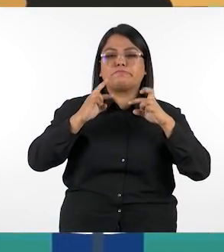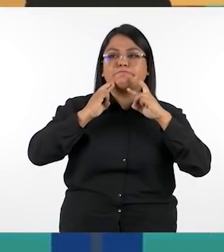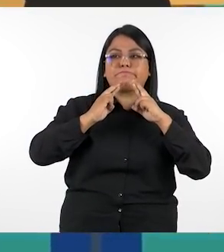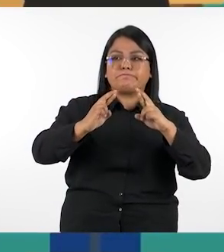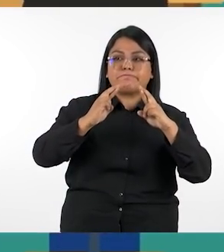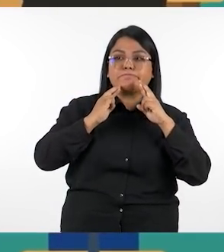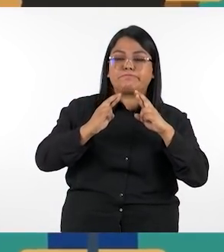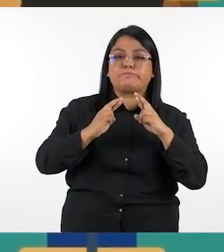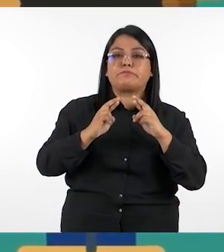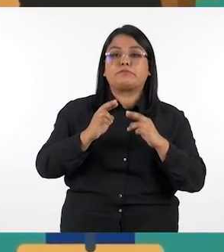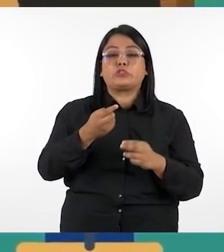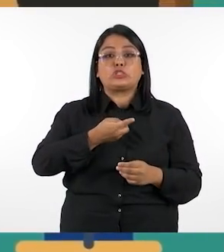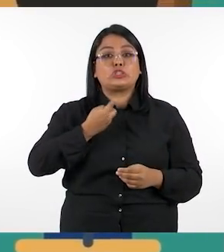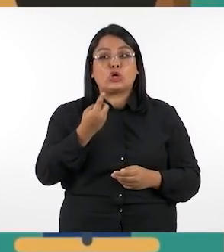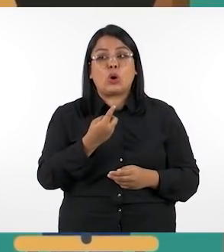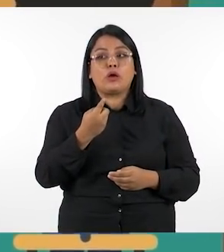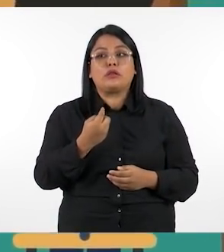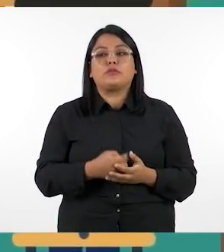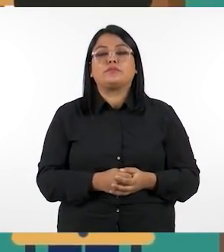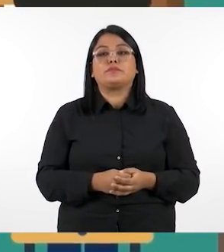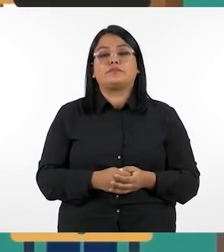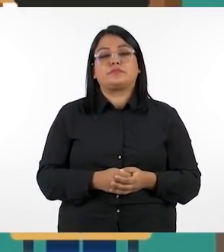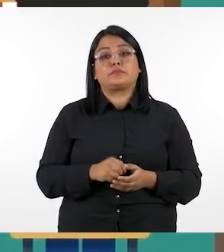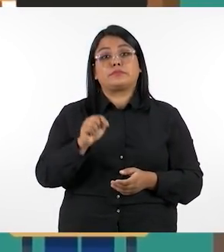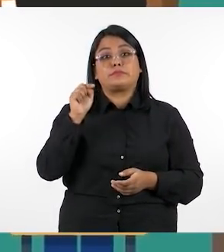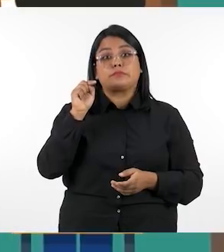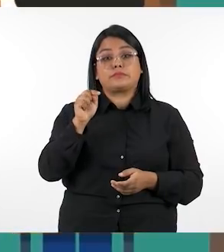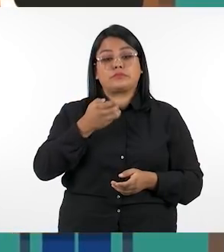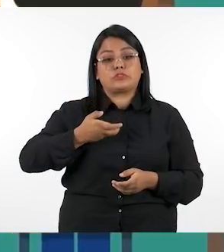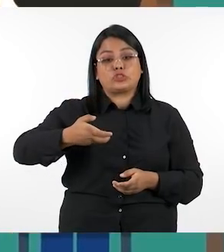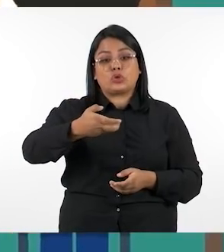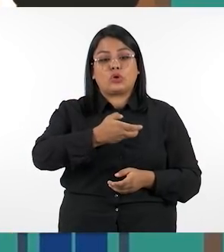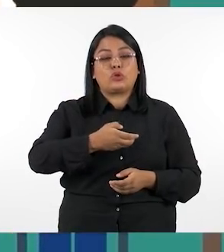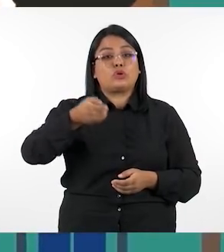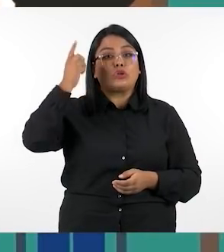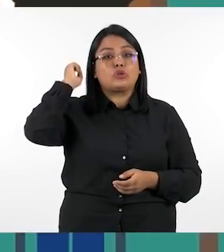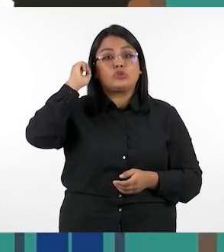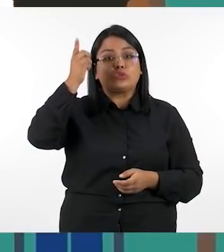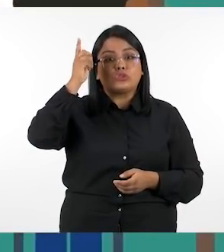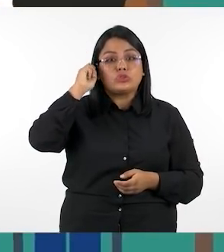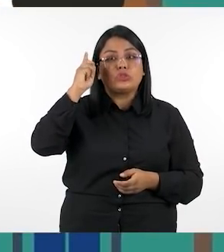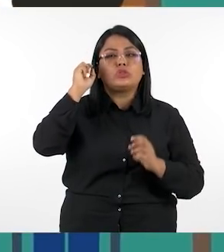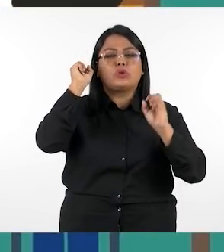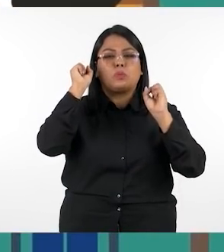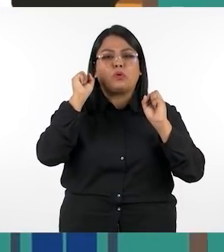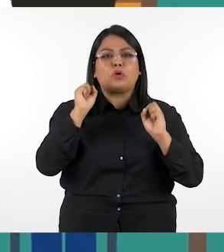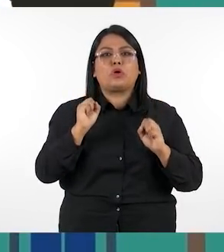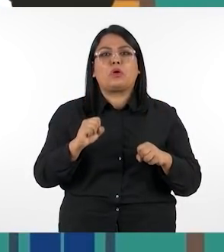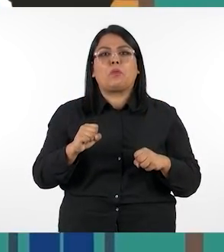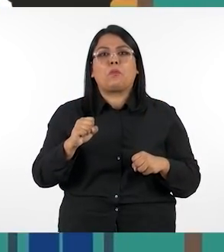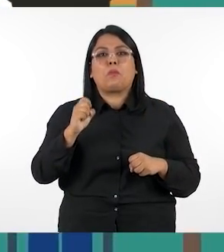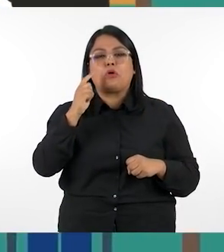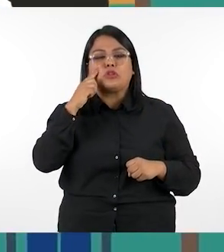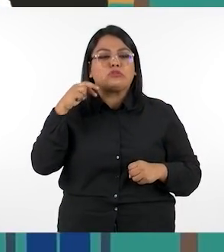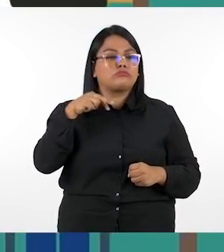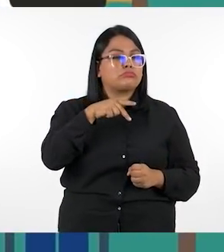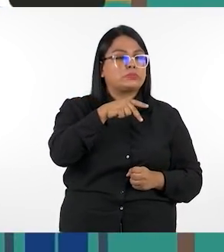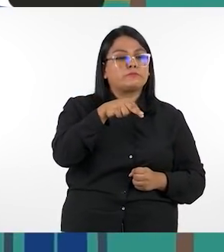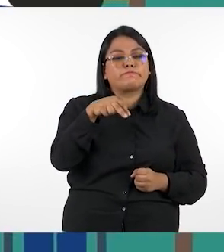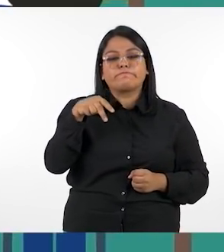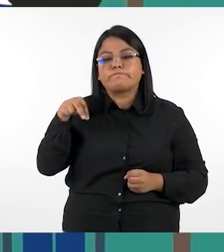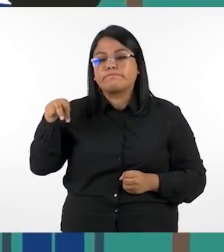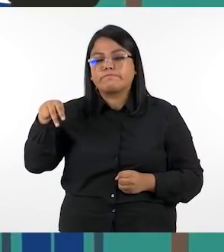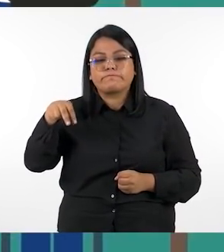resolviendo por su cuenta en ese espacio a nosotros como docentes nos corresponde desplazarnos entre los